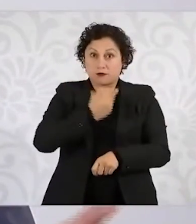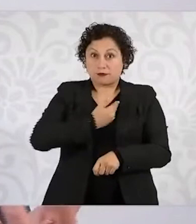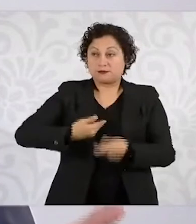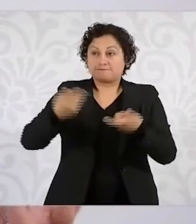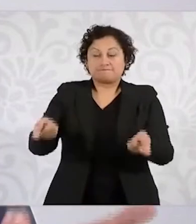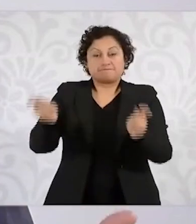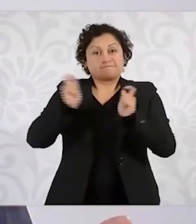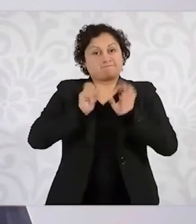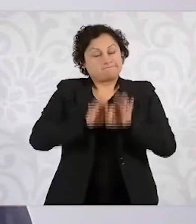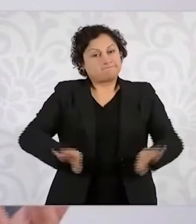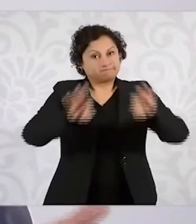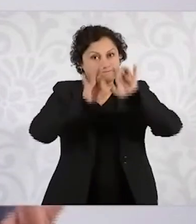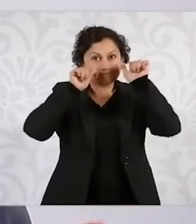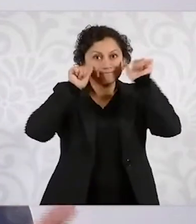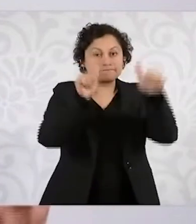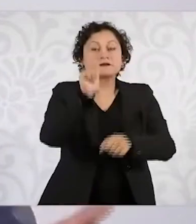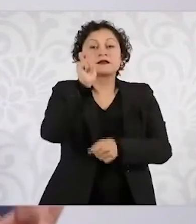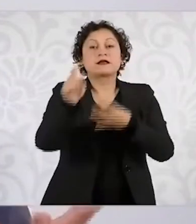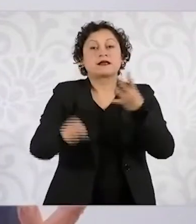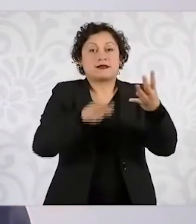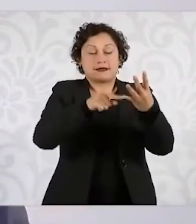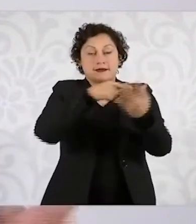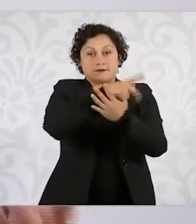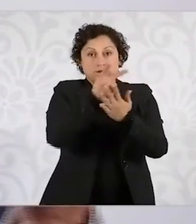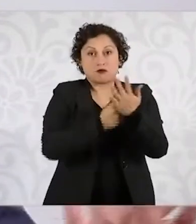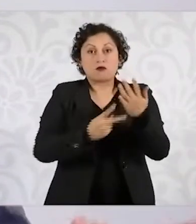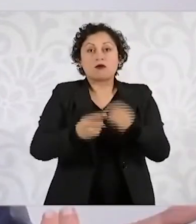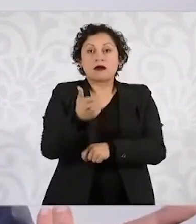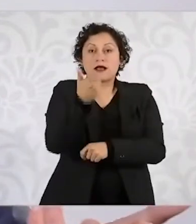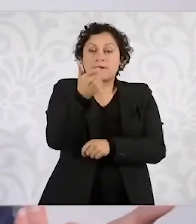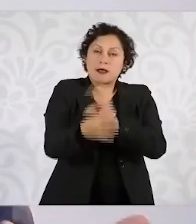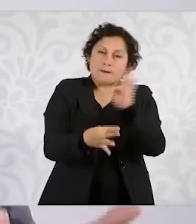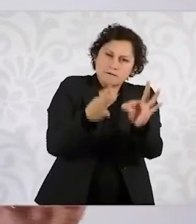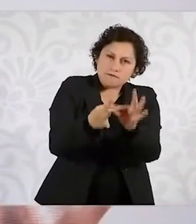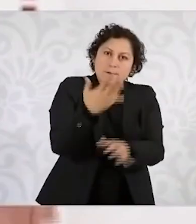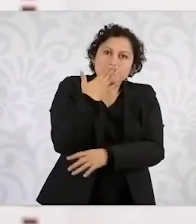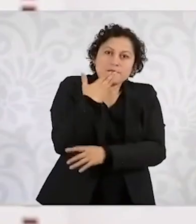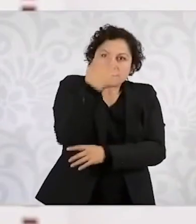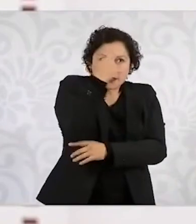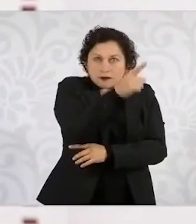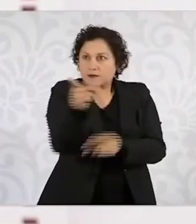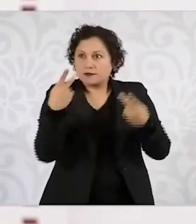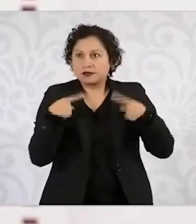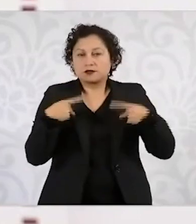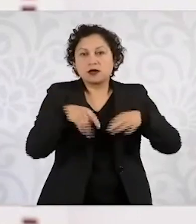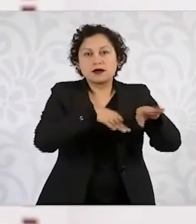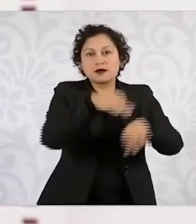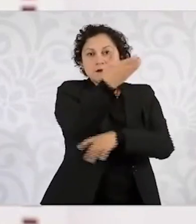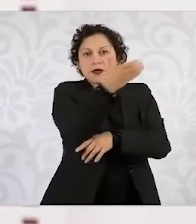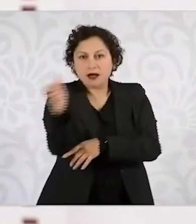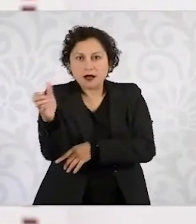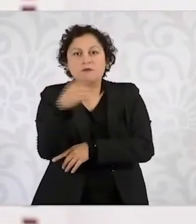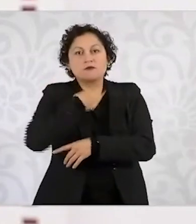garantizar precios justos por el maíz blanco no transgénico a nuestros productores, pero también tenemos que pensar en nuestros